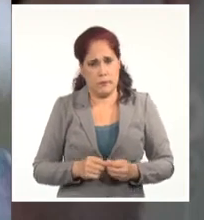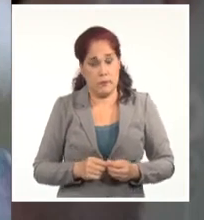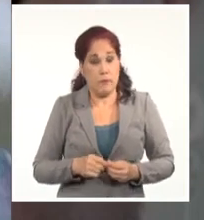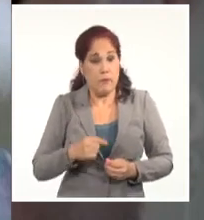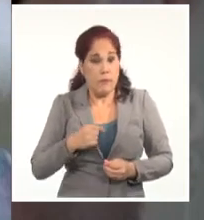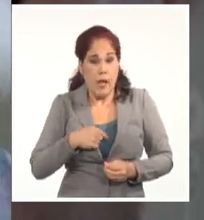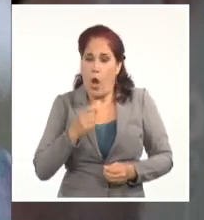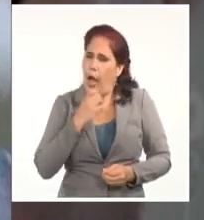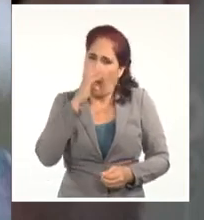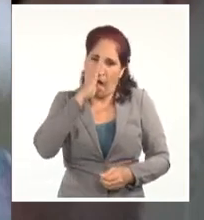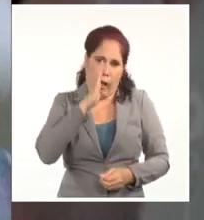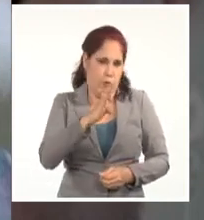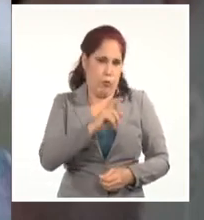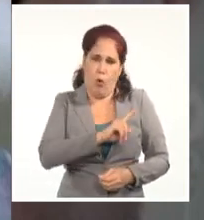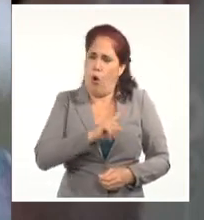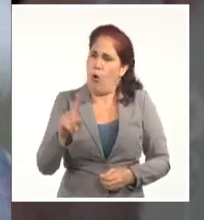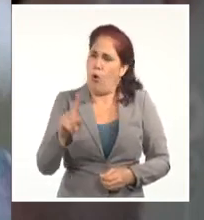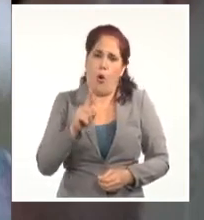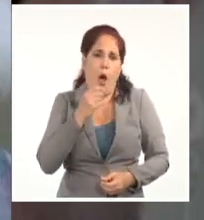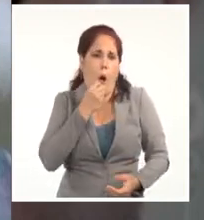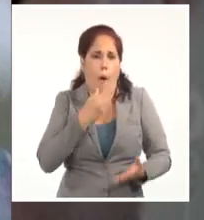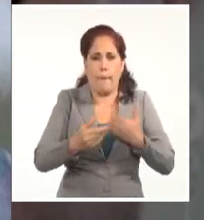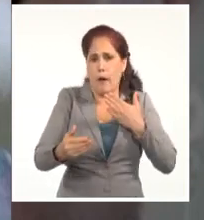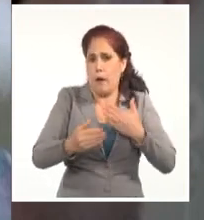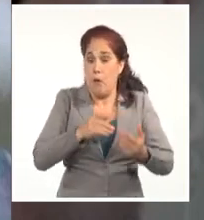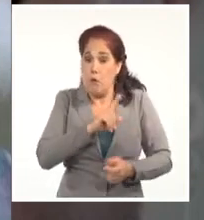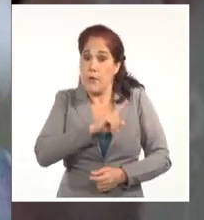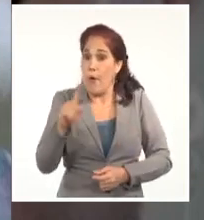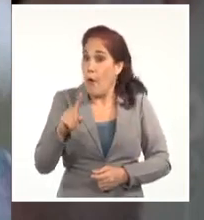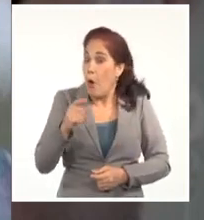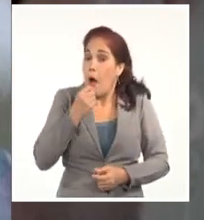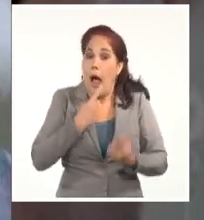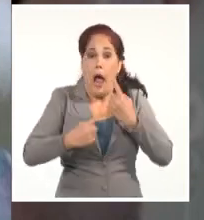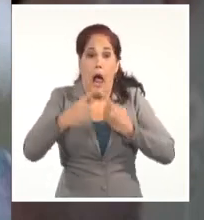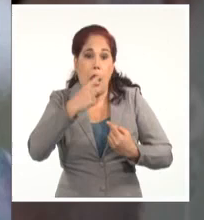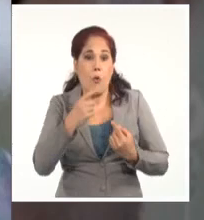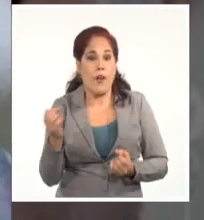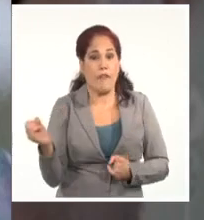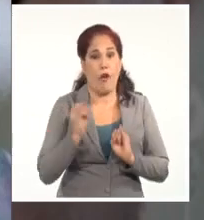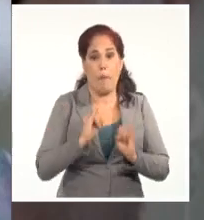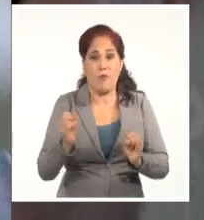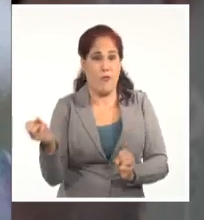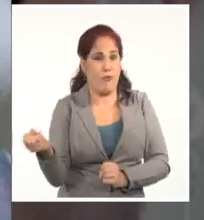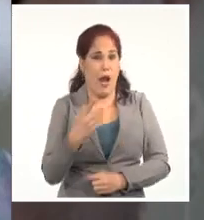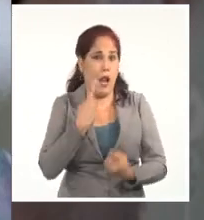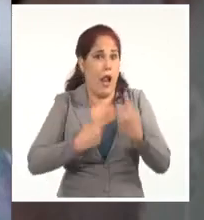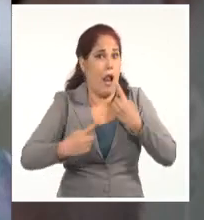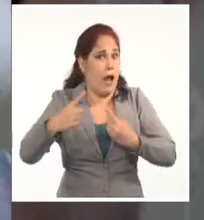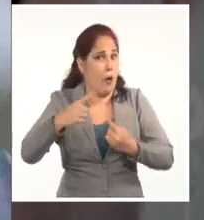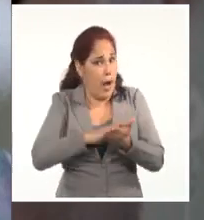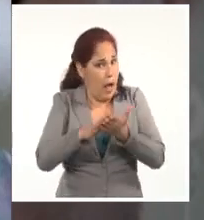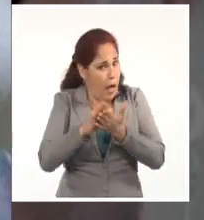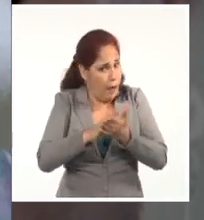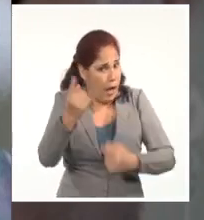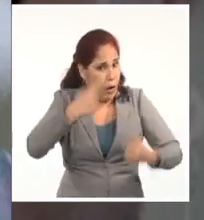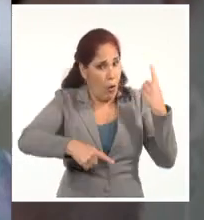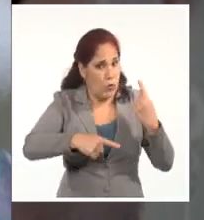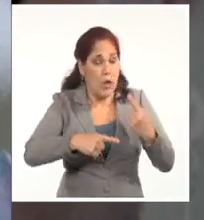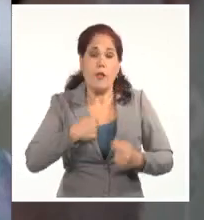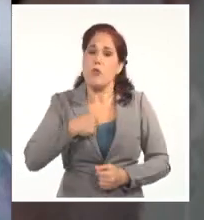se le dé equivocar que yo iba a ser en este país y yo me acuerdo para hacer cualquier tipo, ningún tipo de detalle, en contra de él, porque